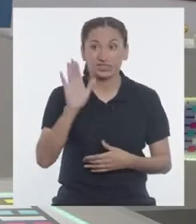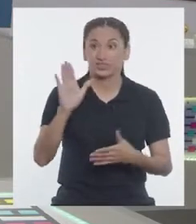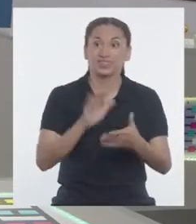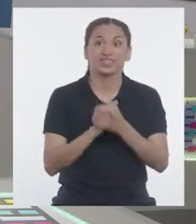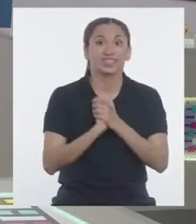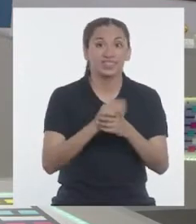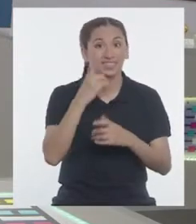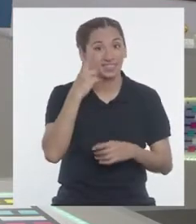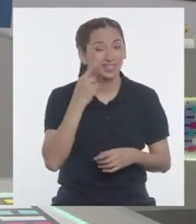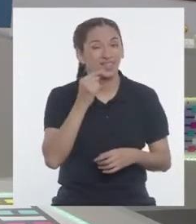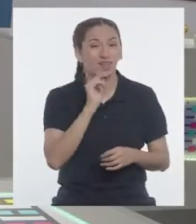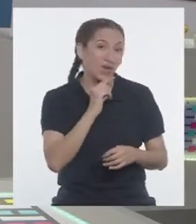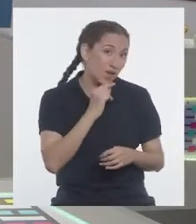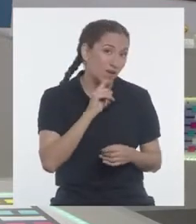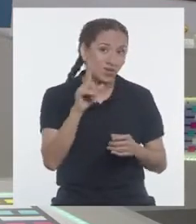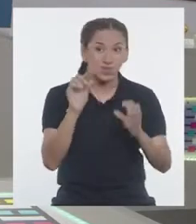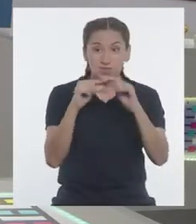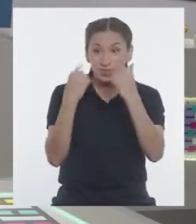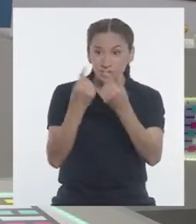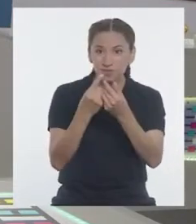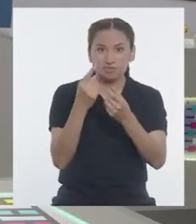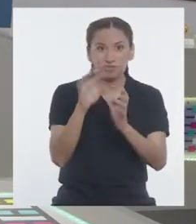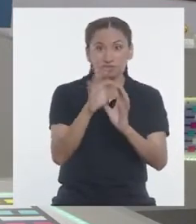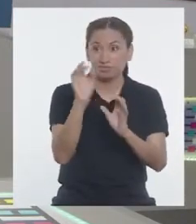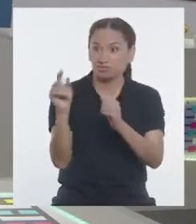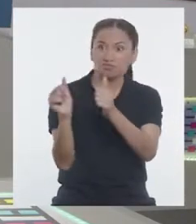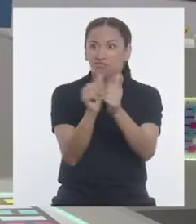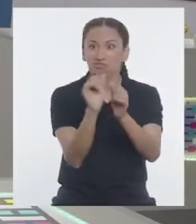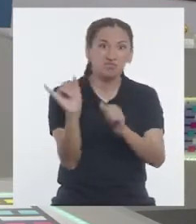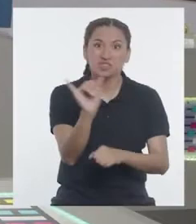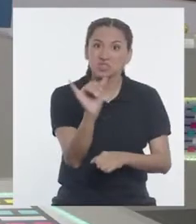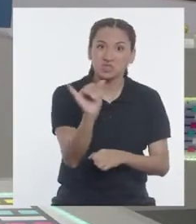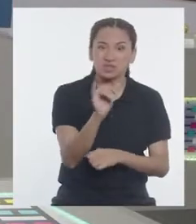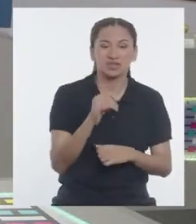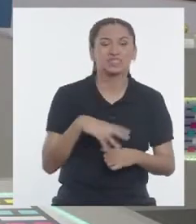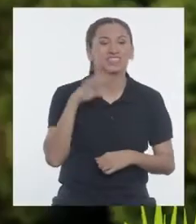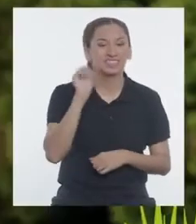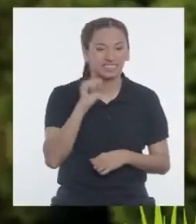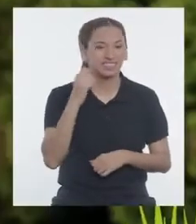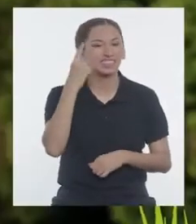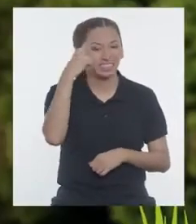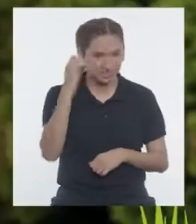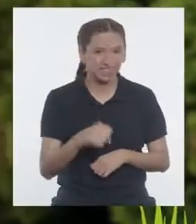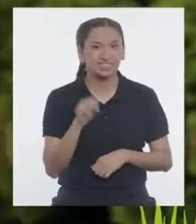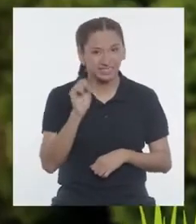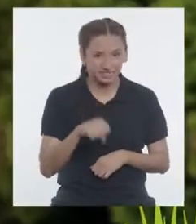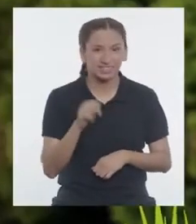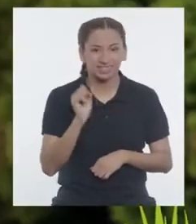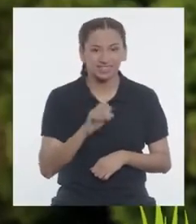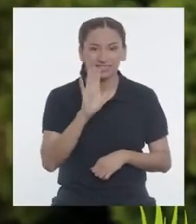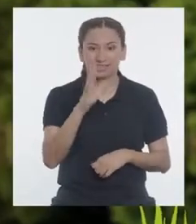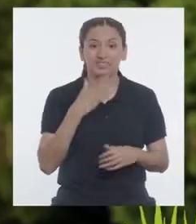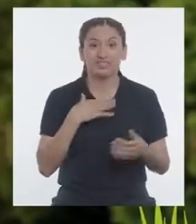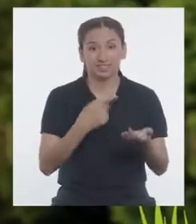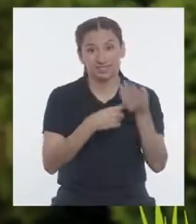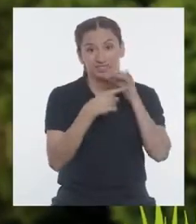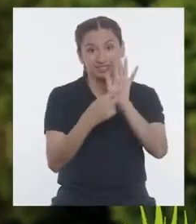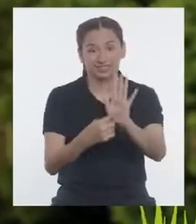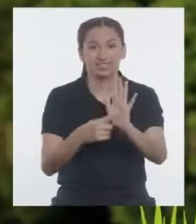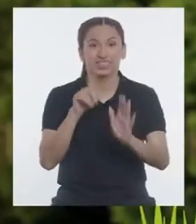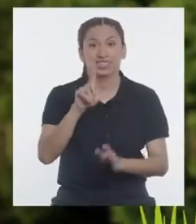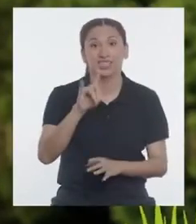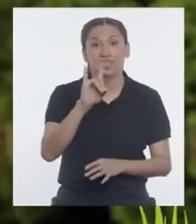que tu compañera o compañero de equipo estará igual que tú! ¡Seguro que sí! Déjame